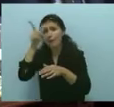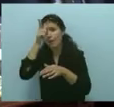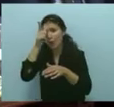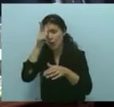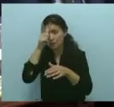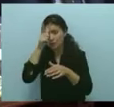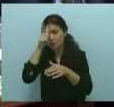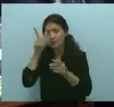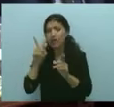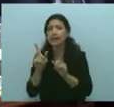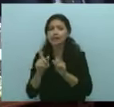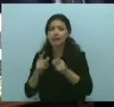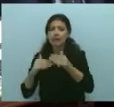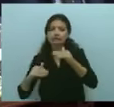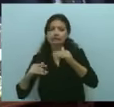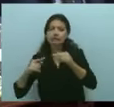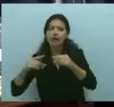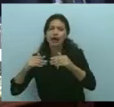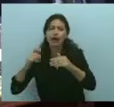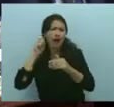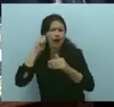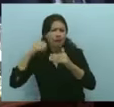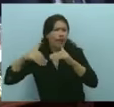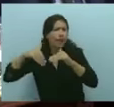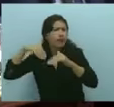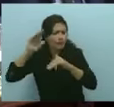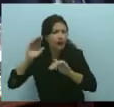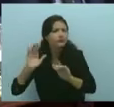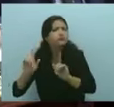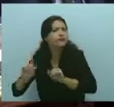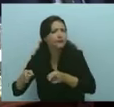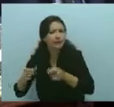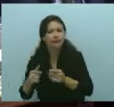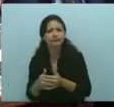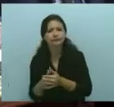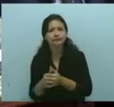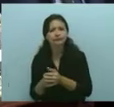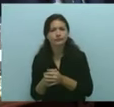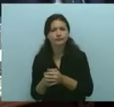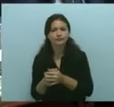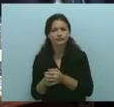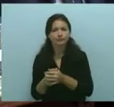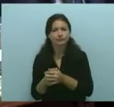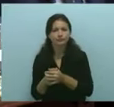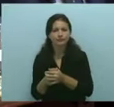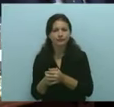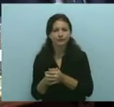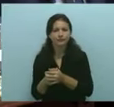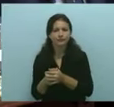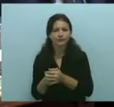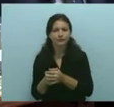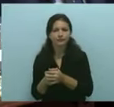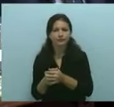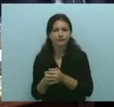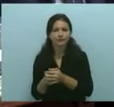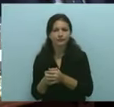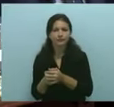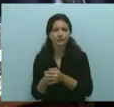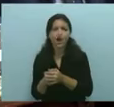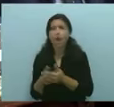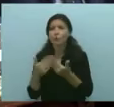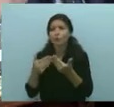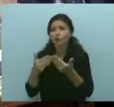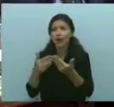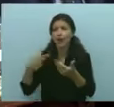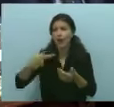la posibilidad del requisito de retiro voluntario. Se agregan otras